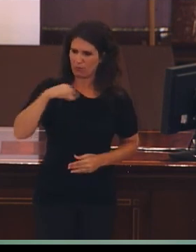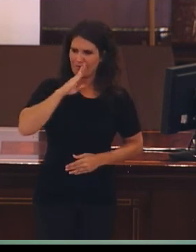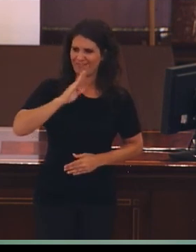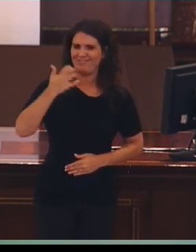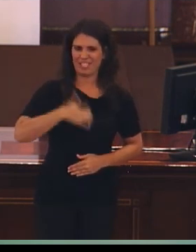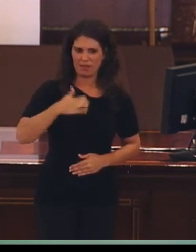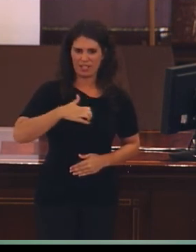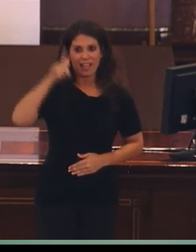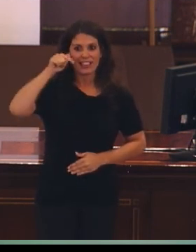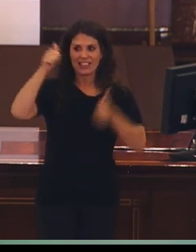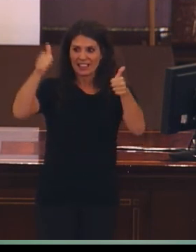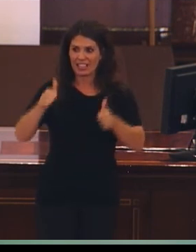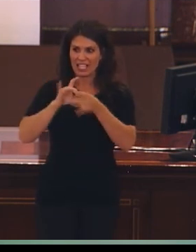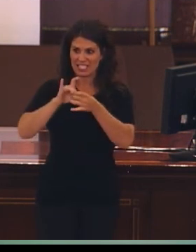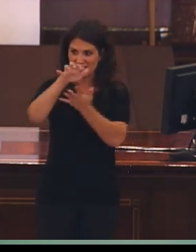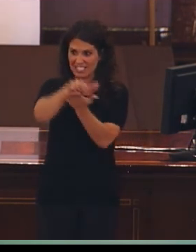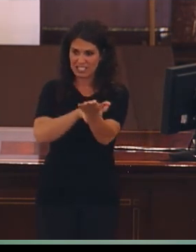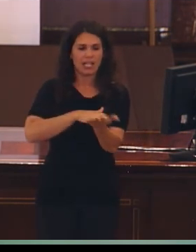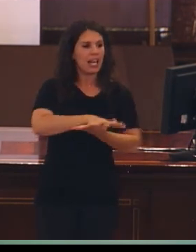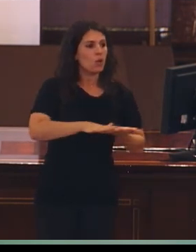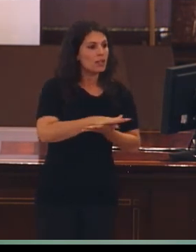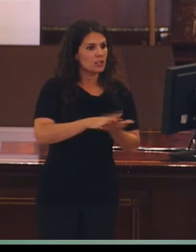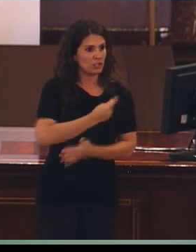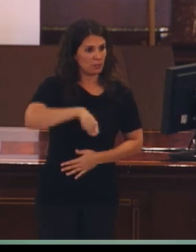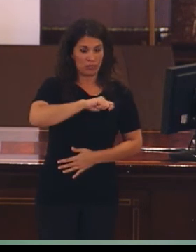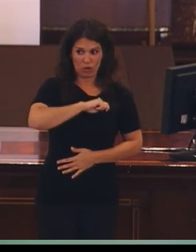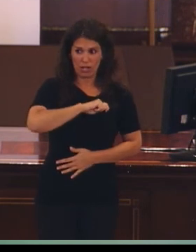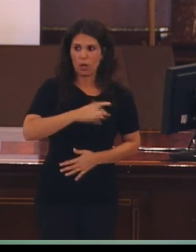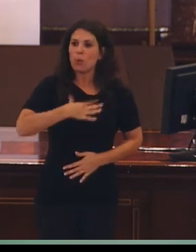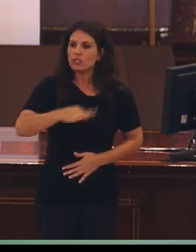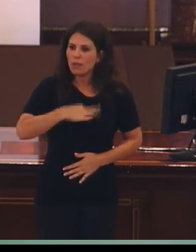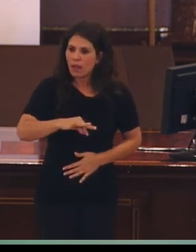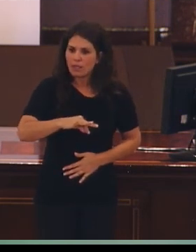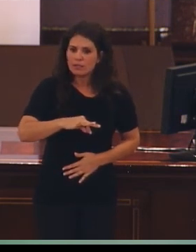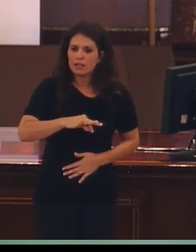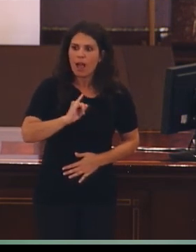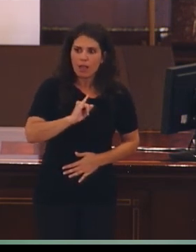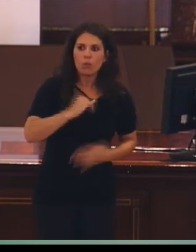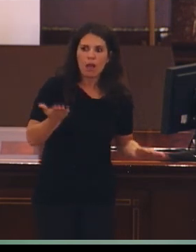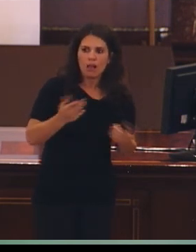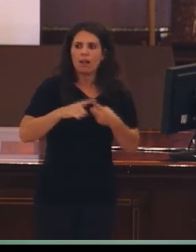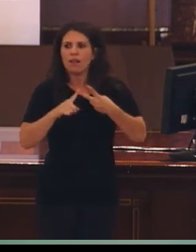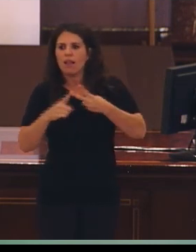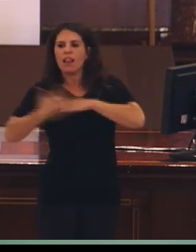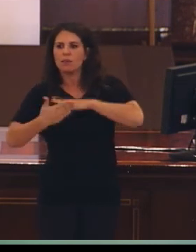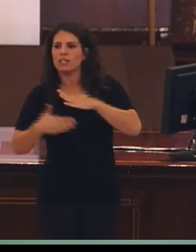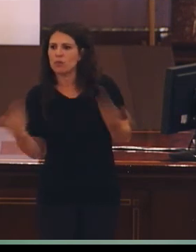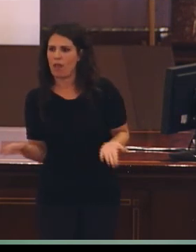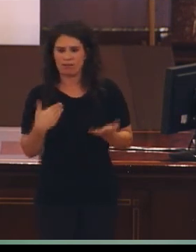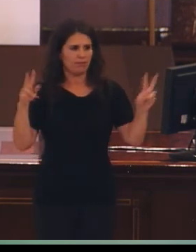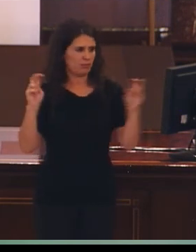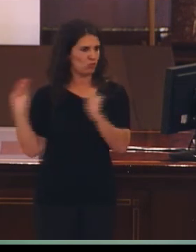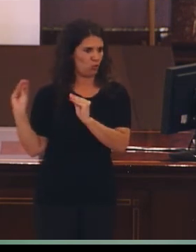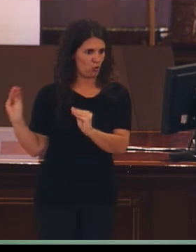con la tesis titulada «Lengua de signos española. Posibilidades y límites». Ha sido también